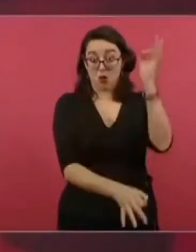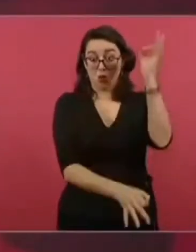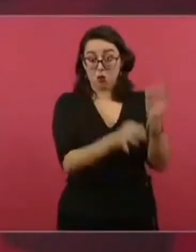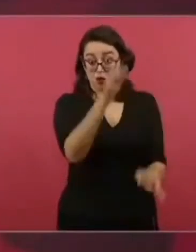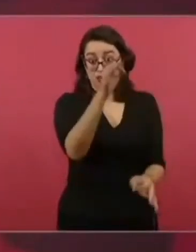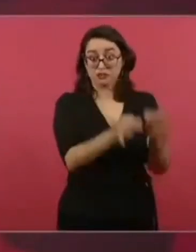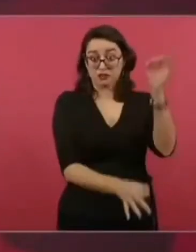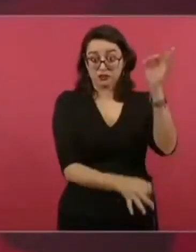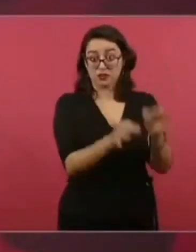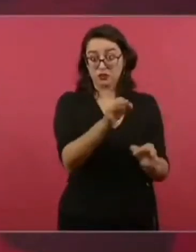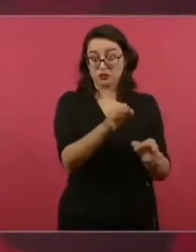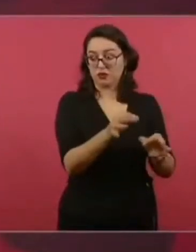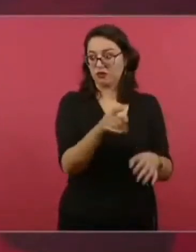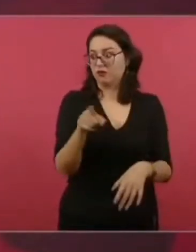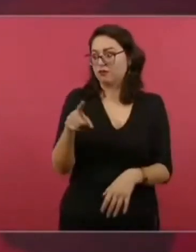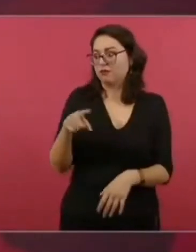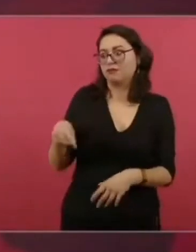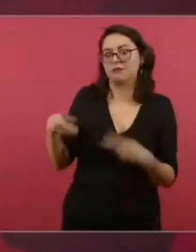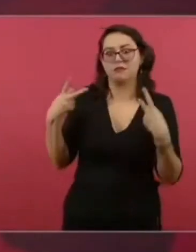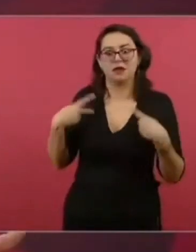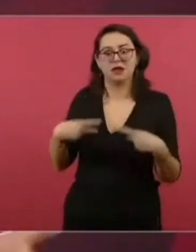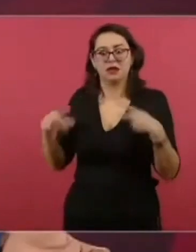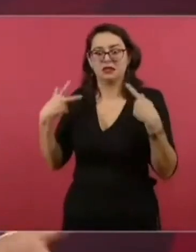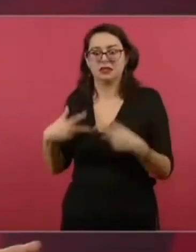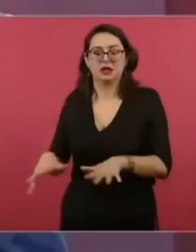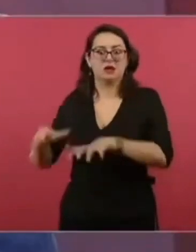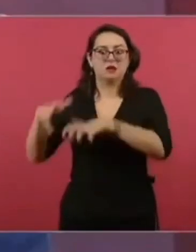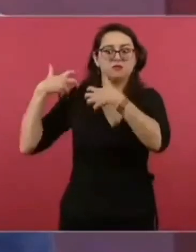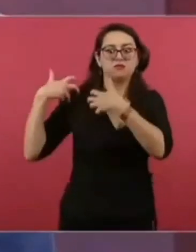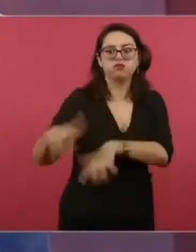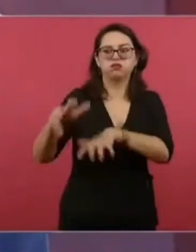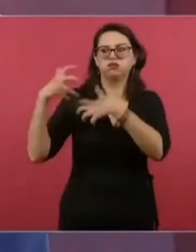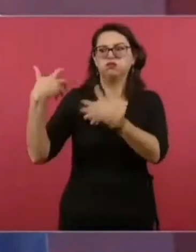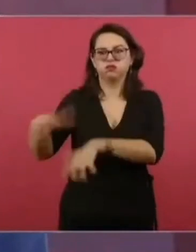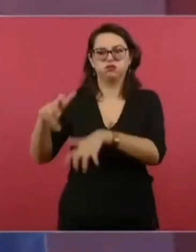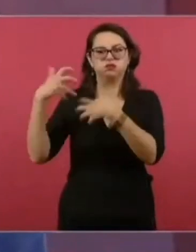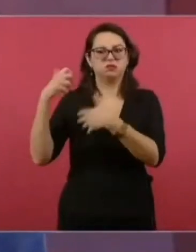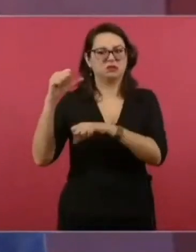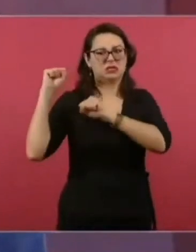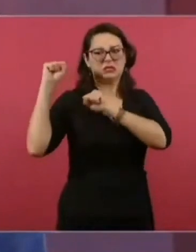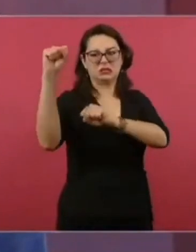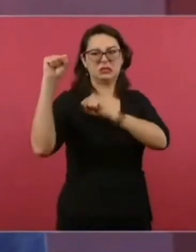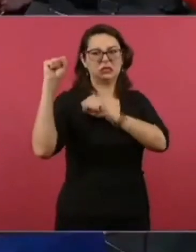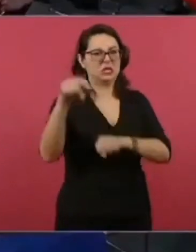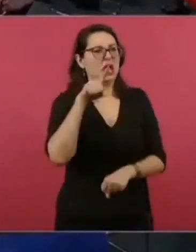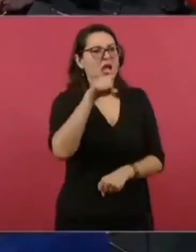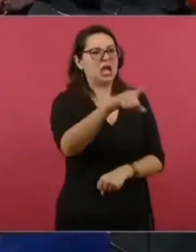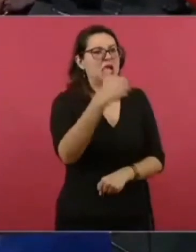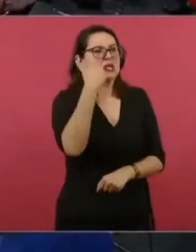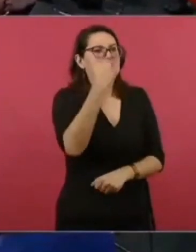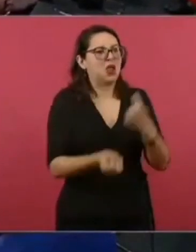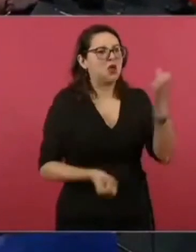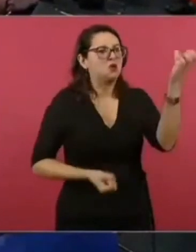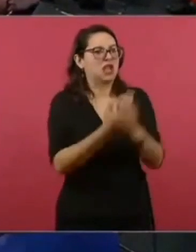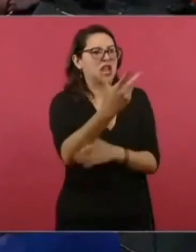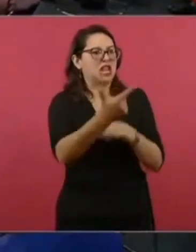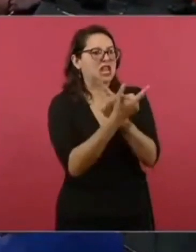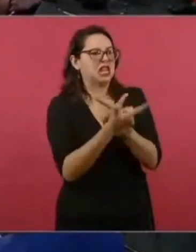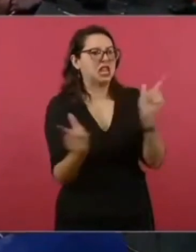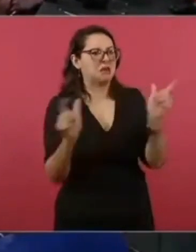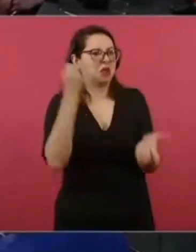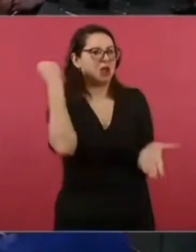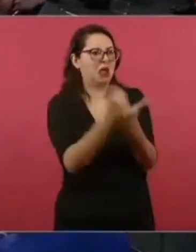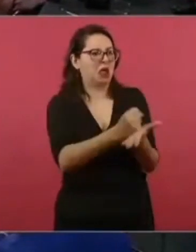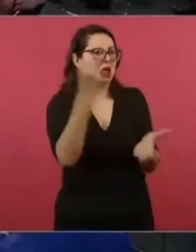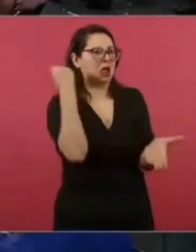Y a ver, sáquenlos. ¿Cómo? Por eso preguntaba qué se puede negociar en esta mesa. si